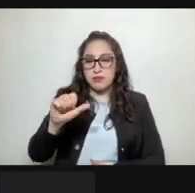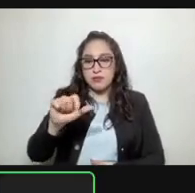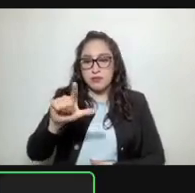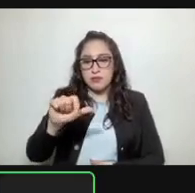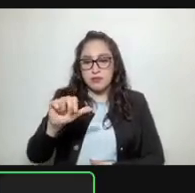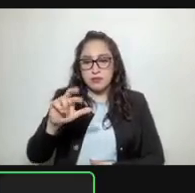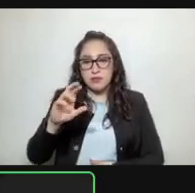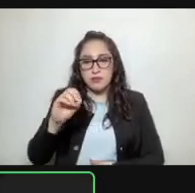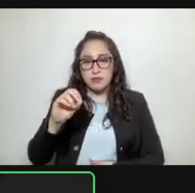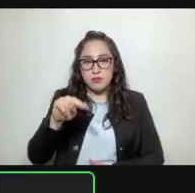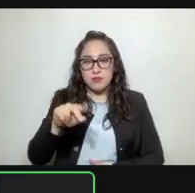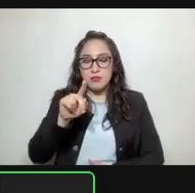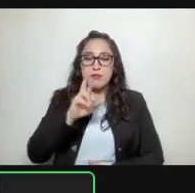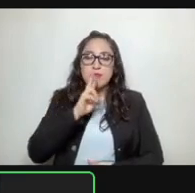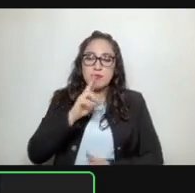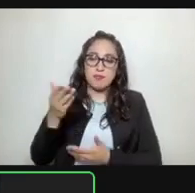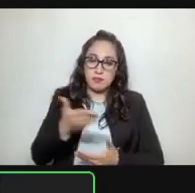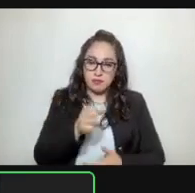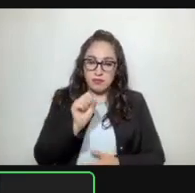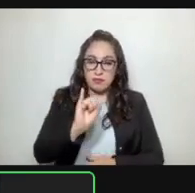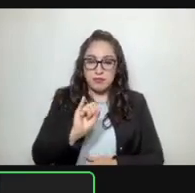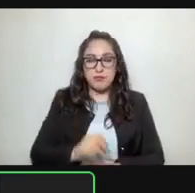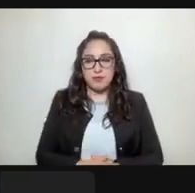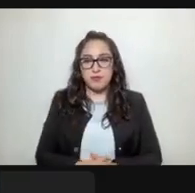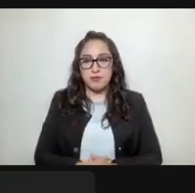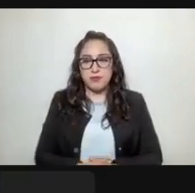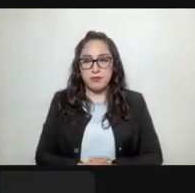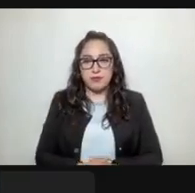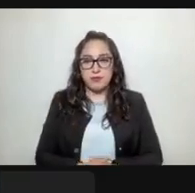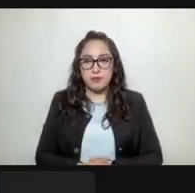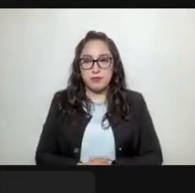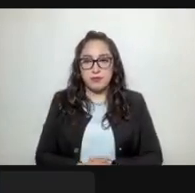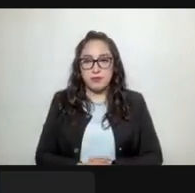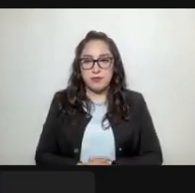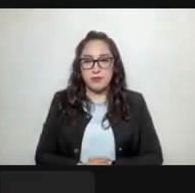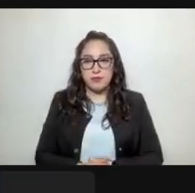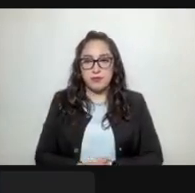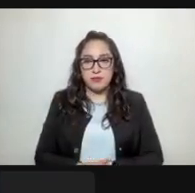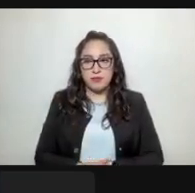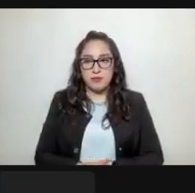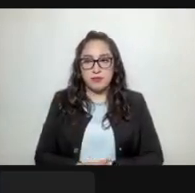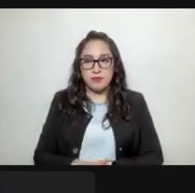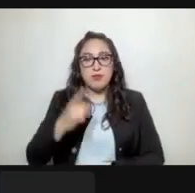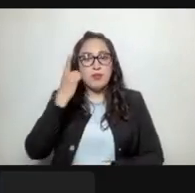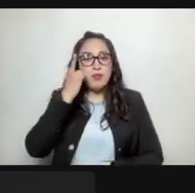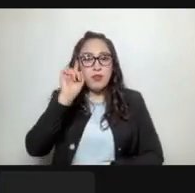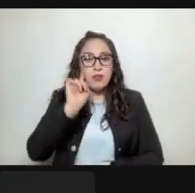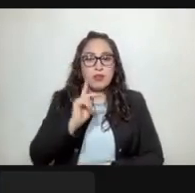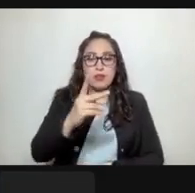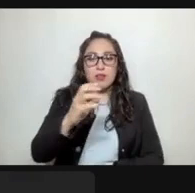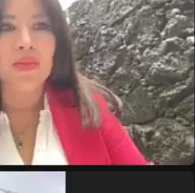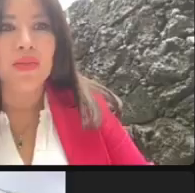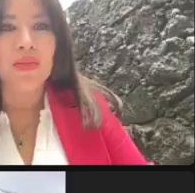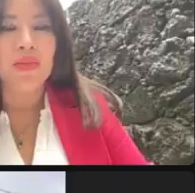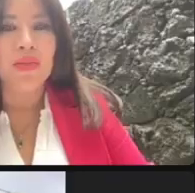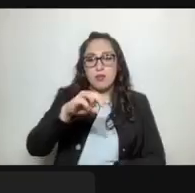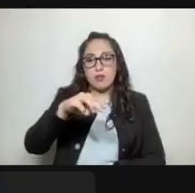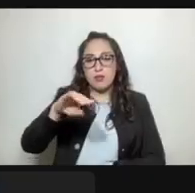Ernesto Alarcón, presente. Gracias, diputado. Diputada Polimia Romana Sierra Bárcena.